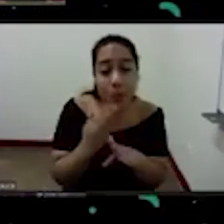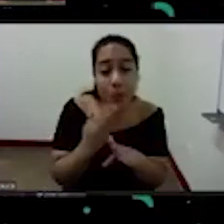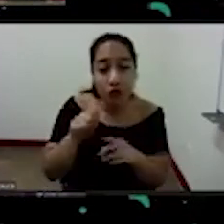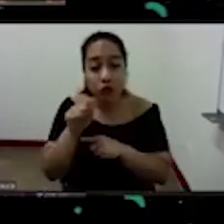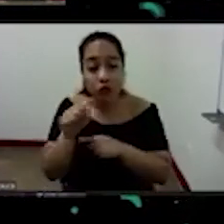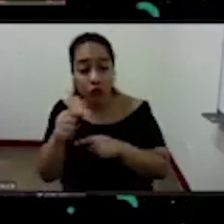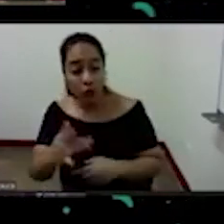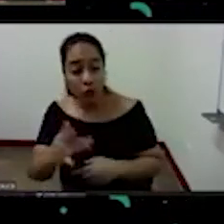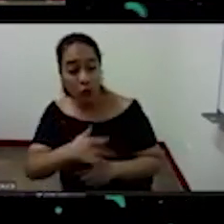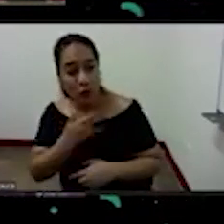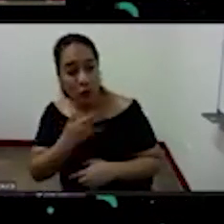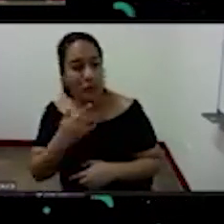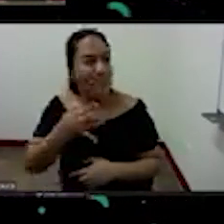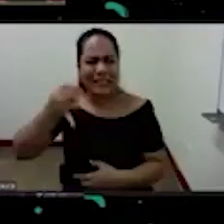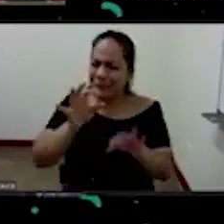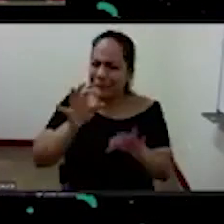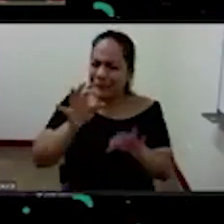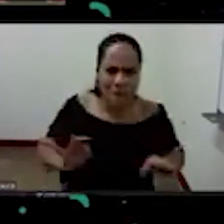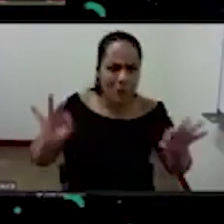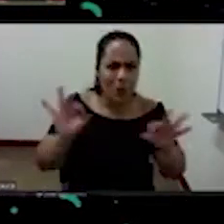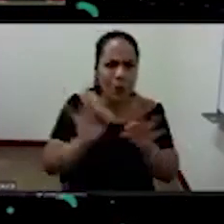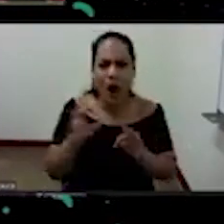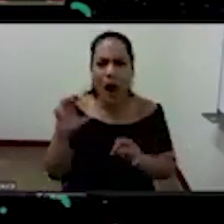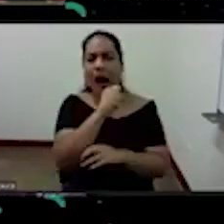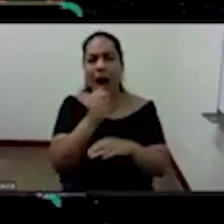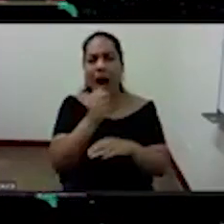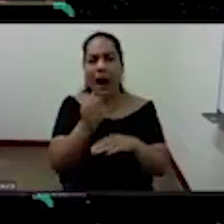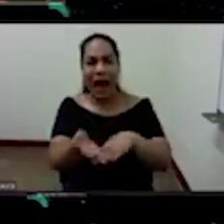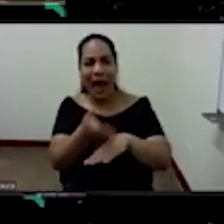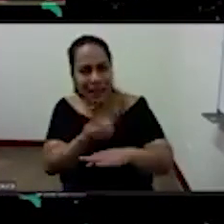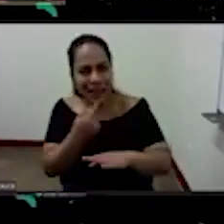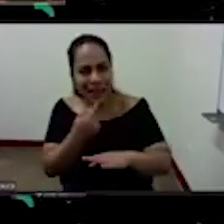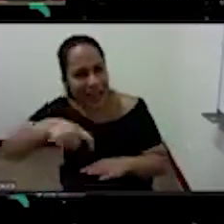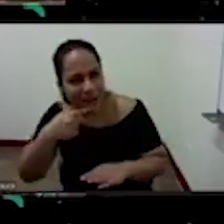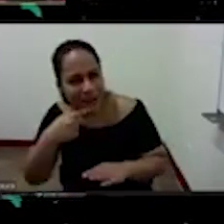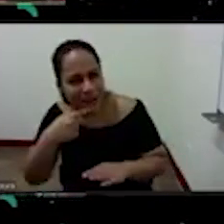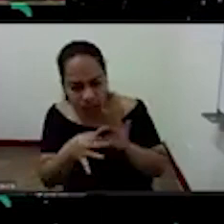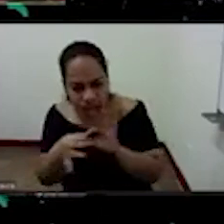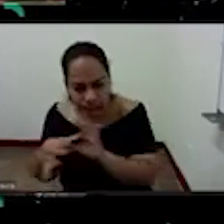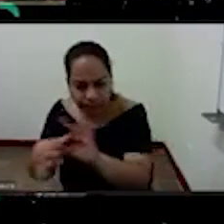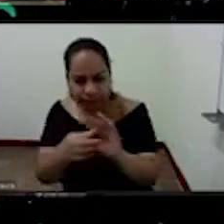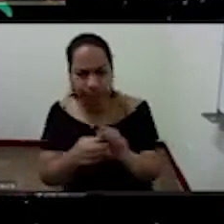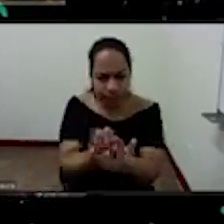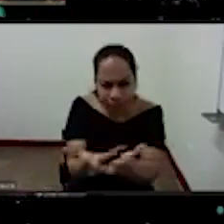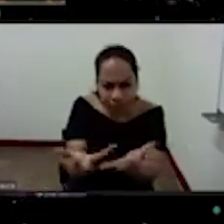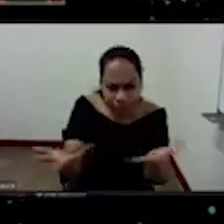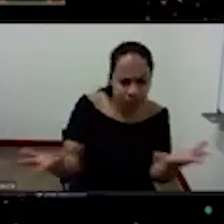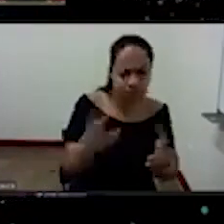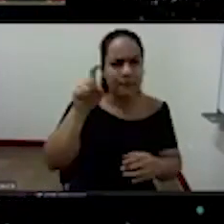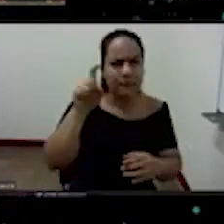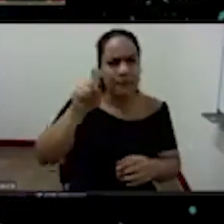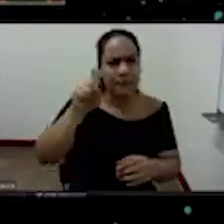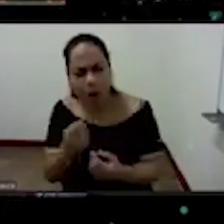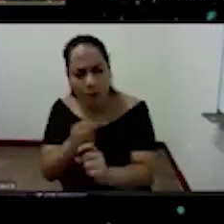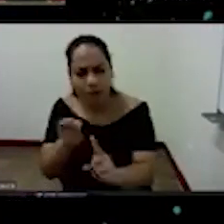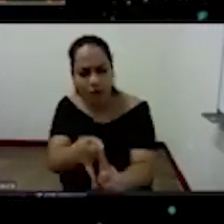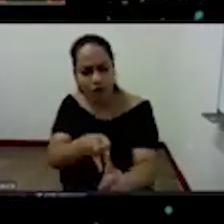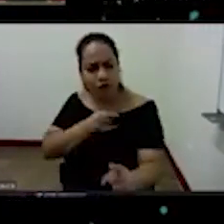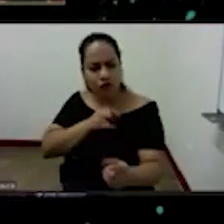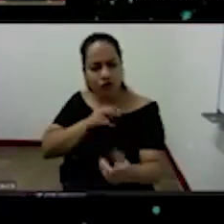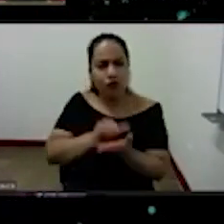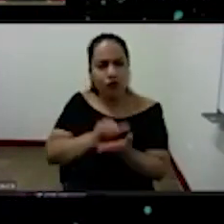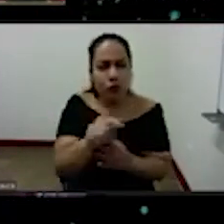siempre tenemos que animar multiplicar la potencia de la